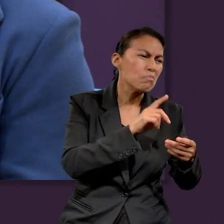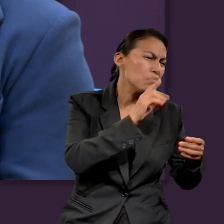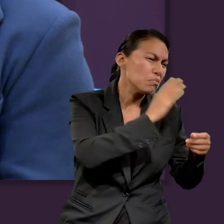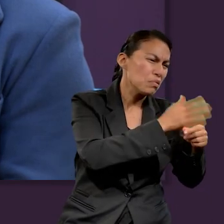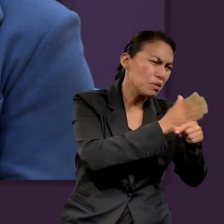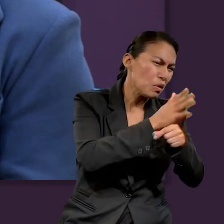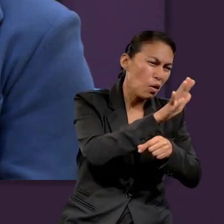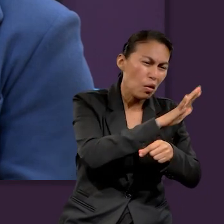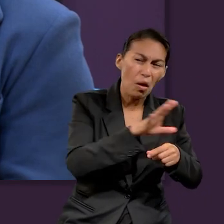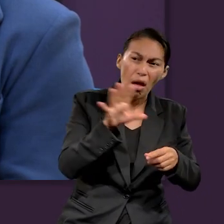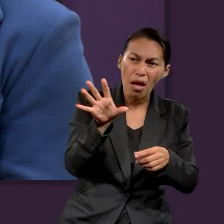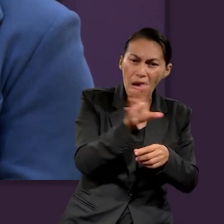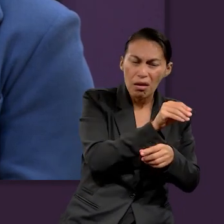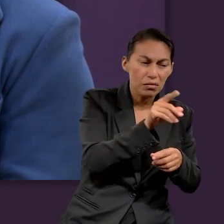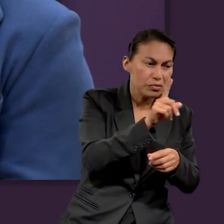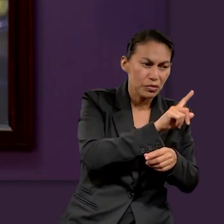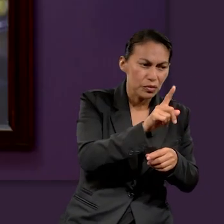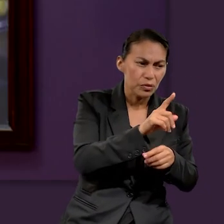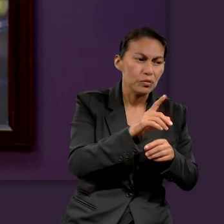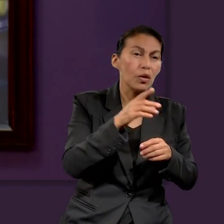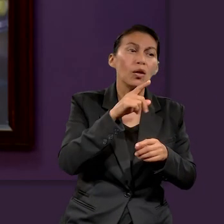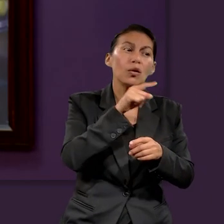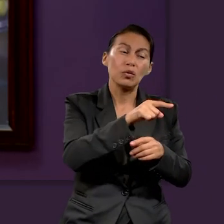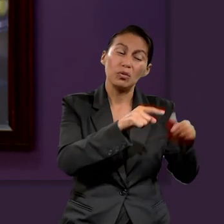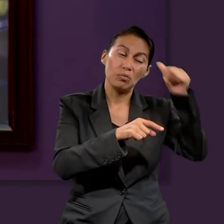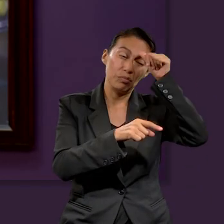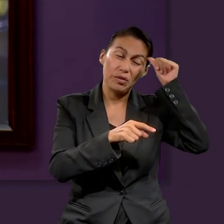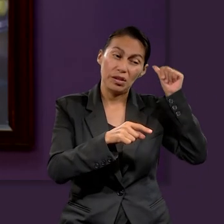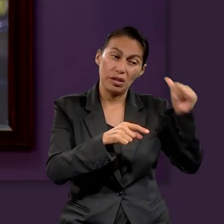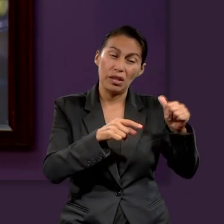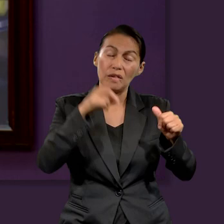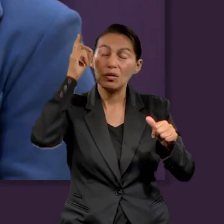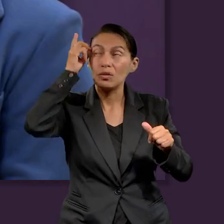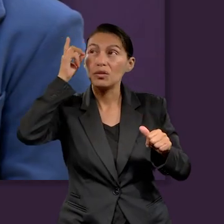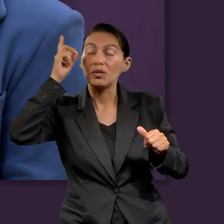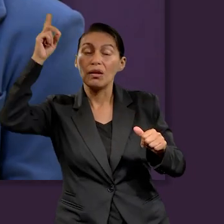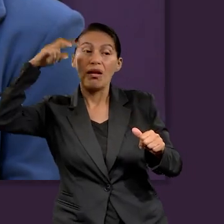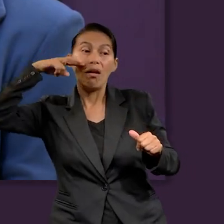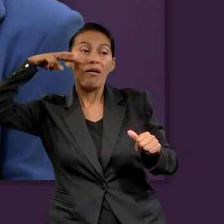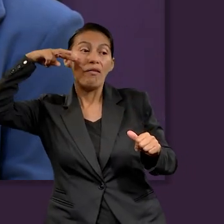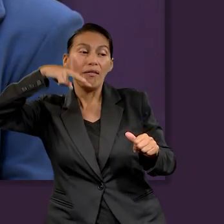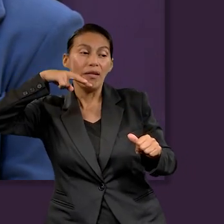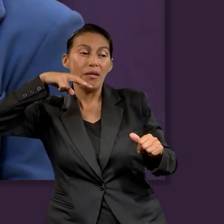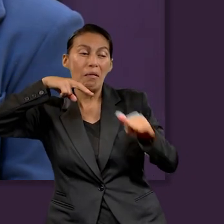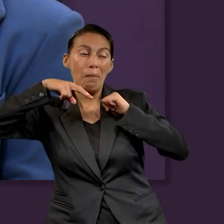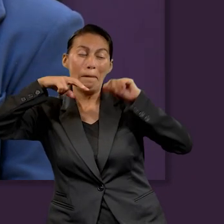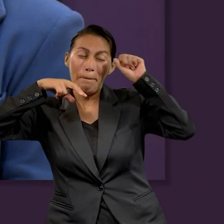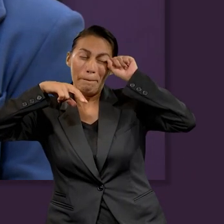pecados han llegado hacia el cielo, y Dios se ha acordado de sus maldades.